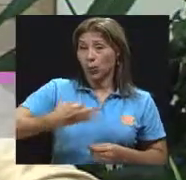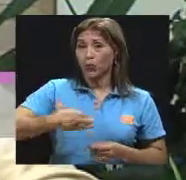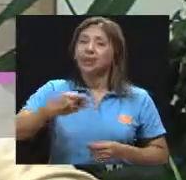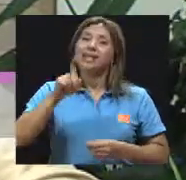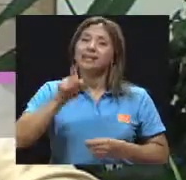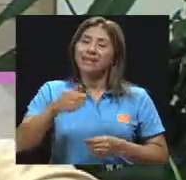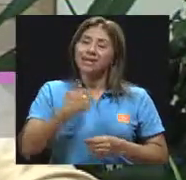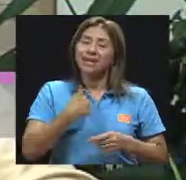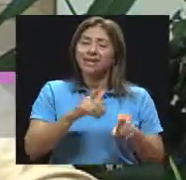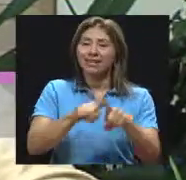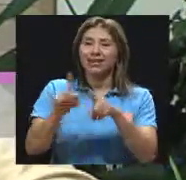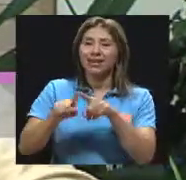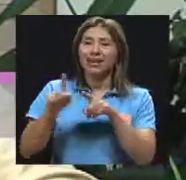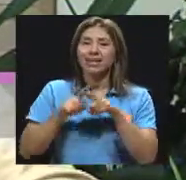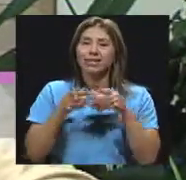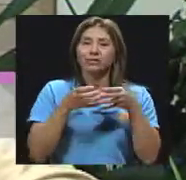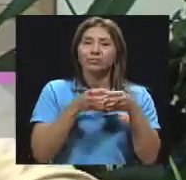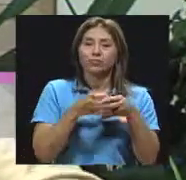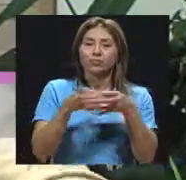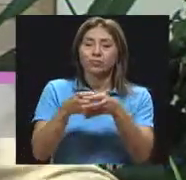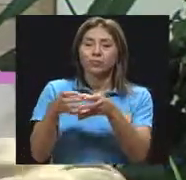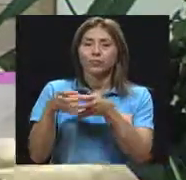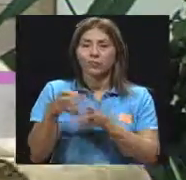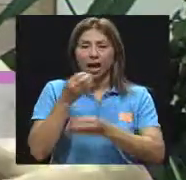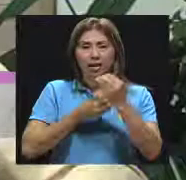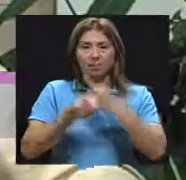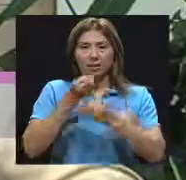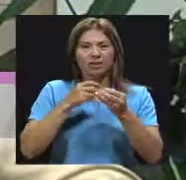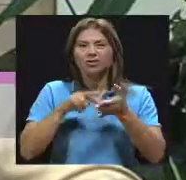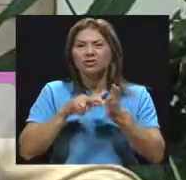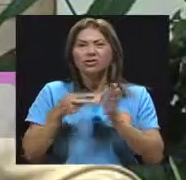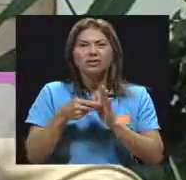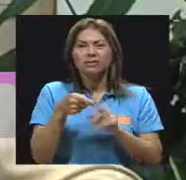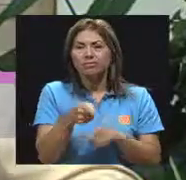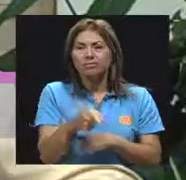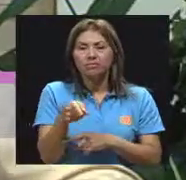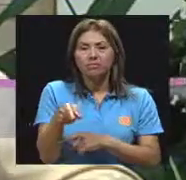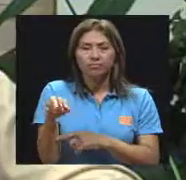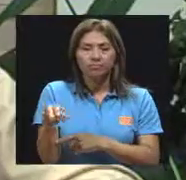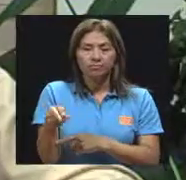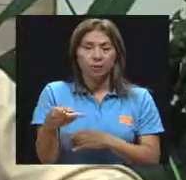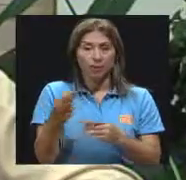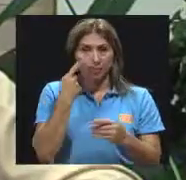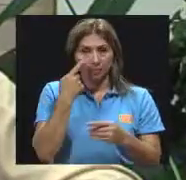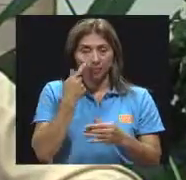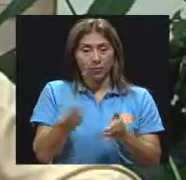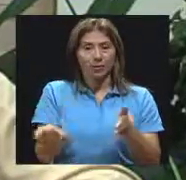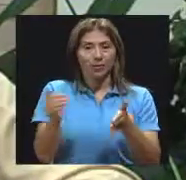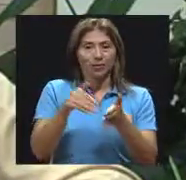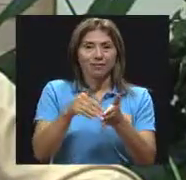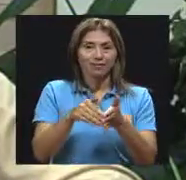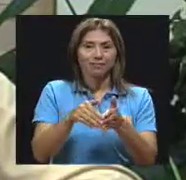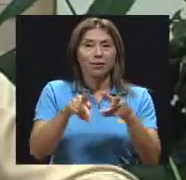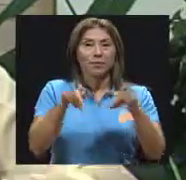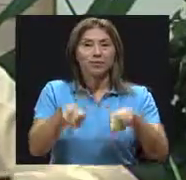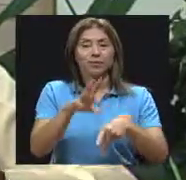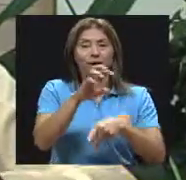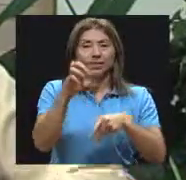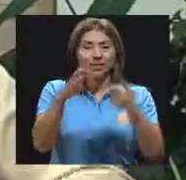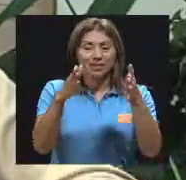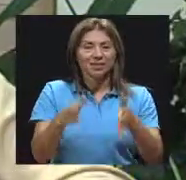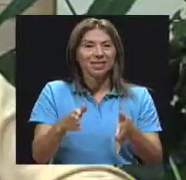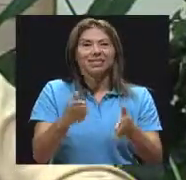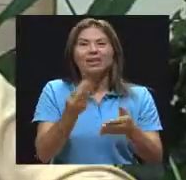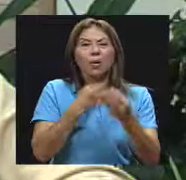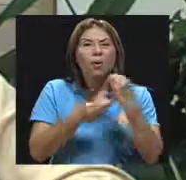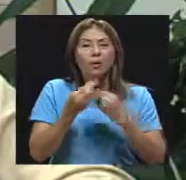aporte de los diferentes grupos de alimentos. ¿A qué nos referimos con eso? Bueno, retomemos lo de la dieta del costarricense, la parte